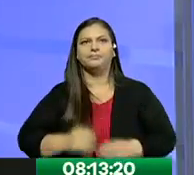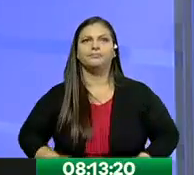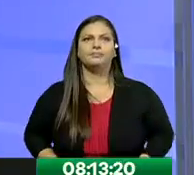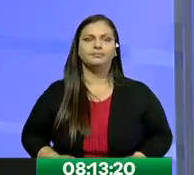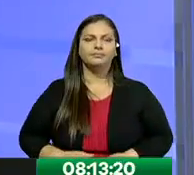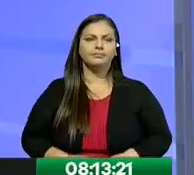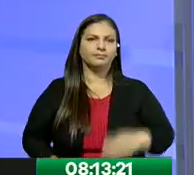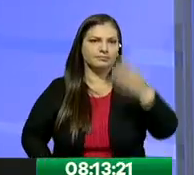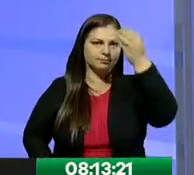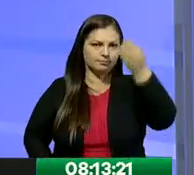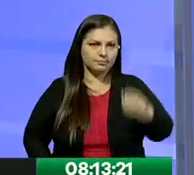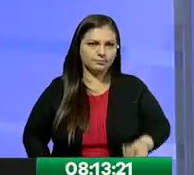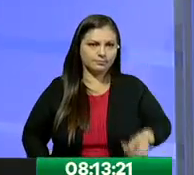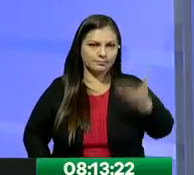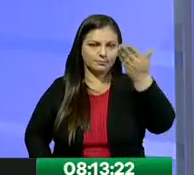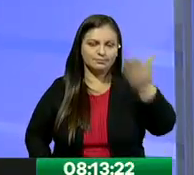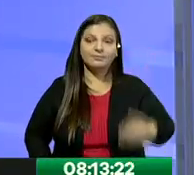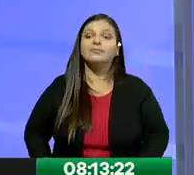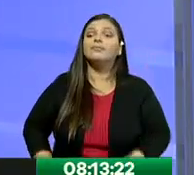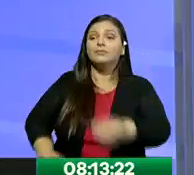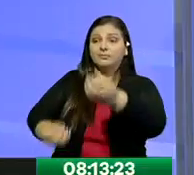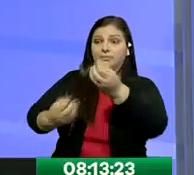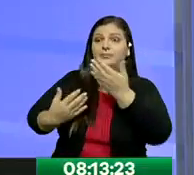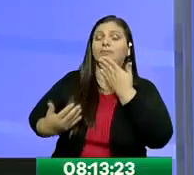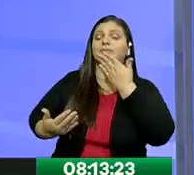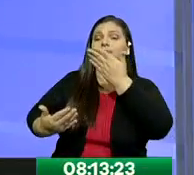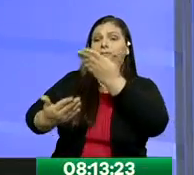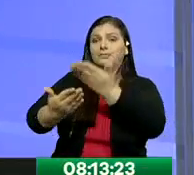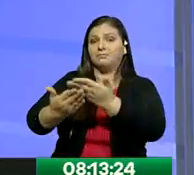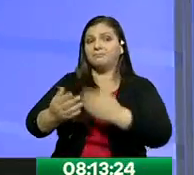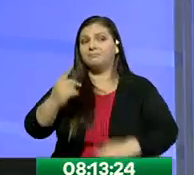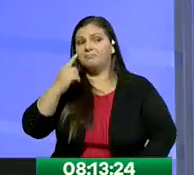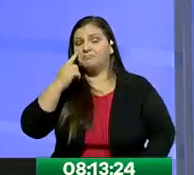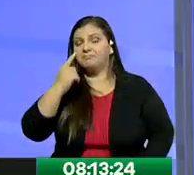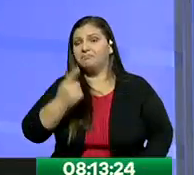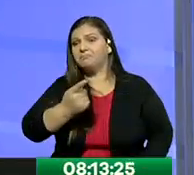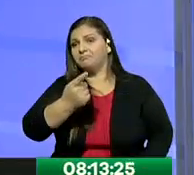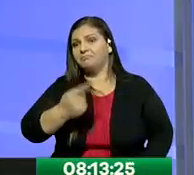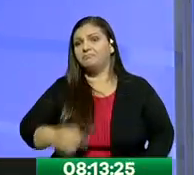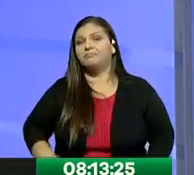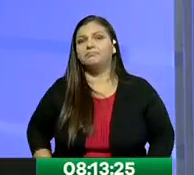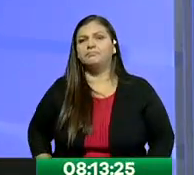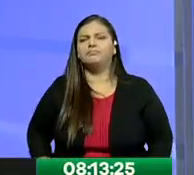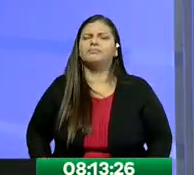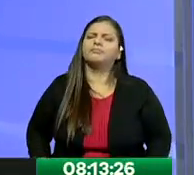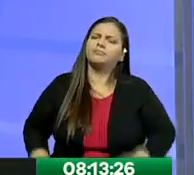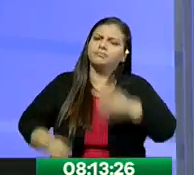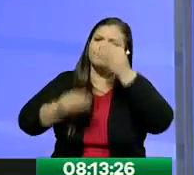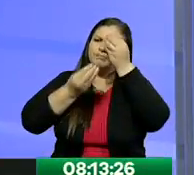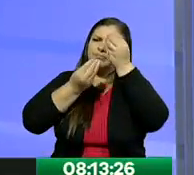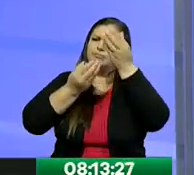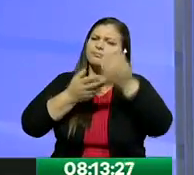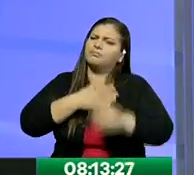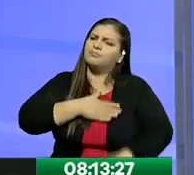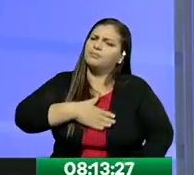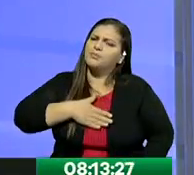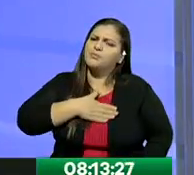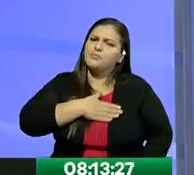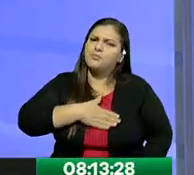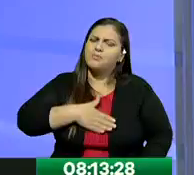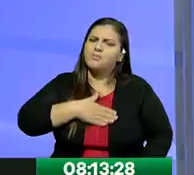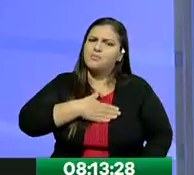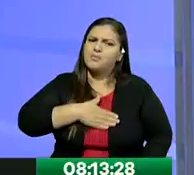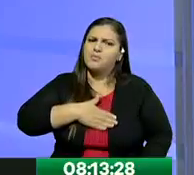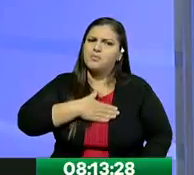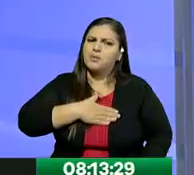buenos días. Buenos días, Jorge. Muchísimas gracias. Entonces, esperemos respuesta inmediata y también un llamado a los moradores del sector que si ven que hay